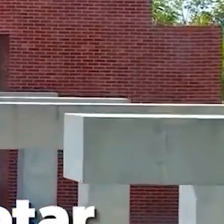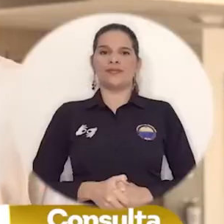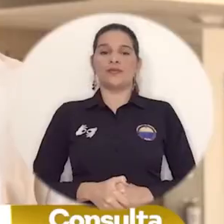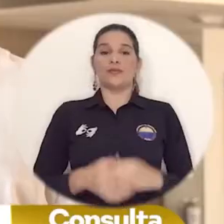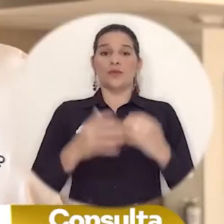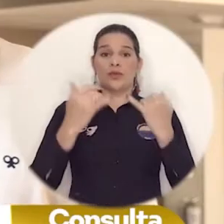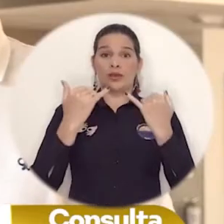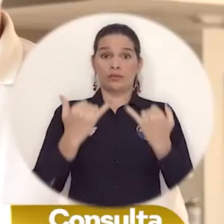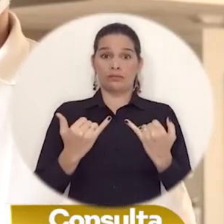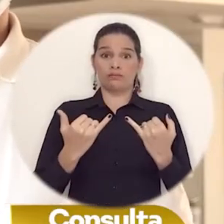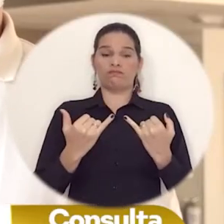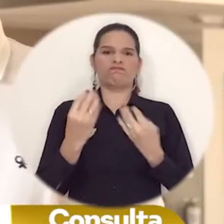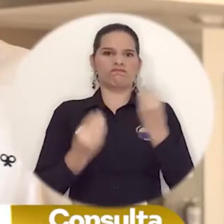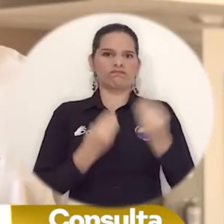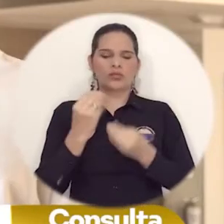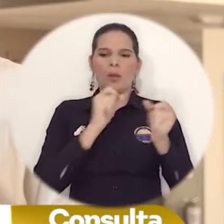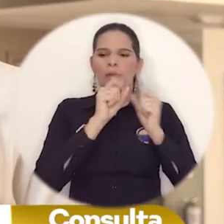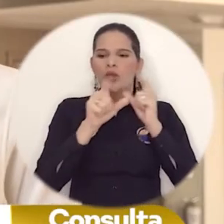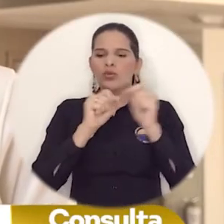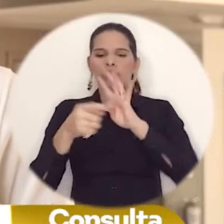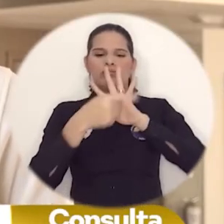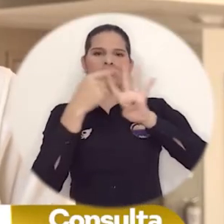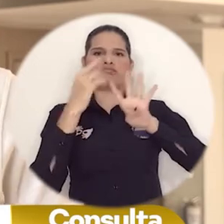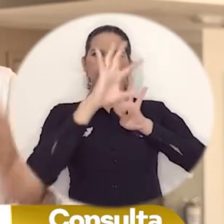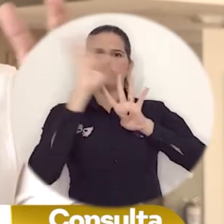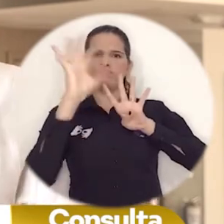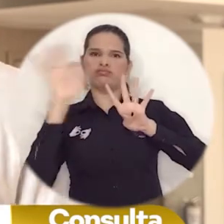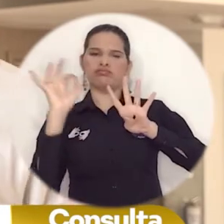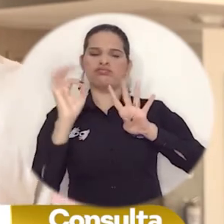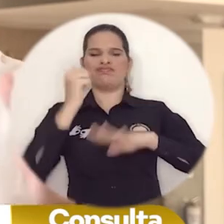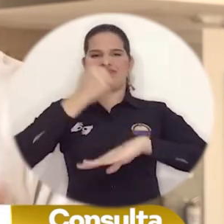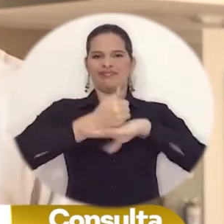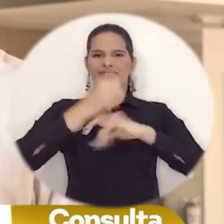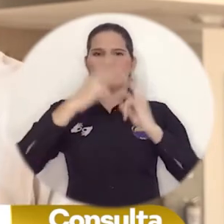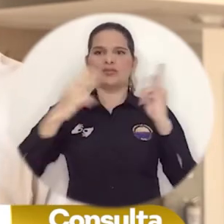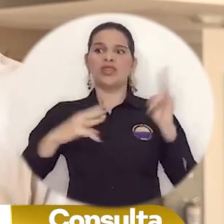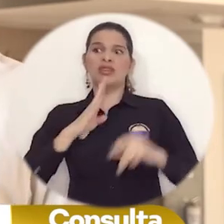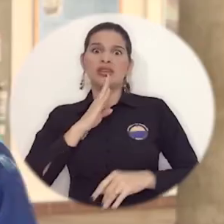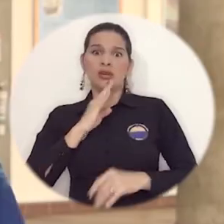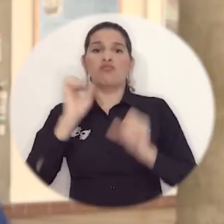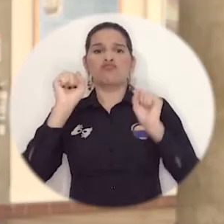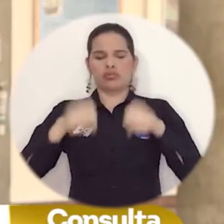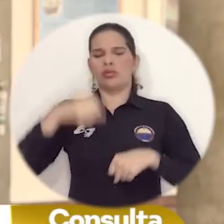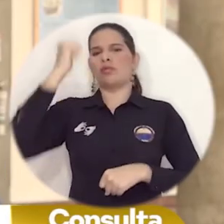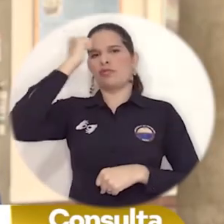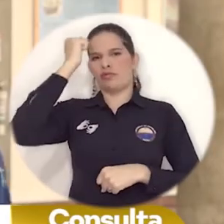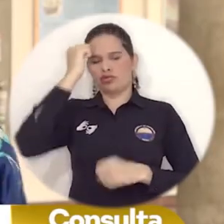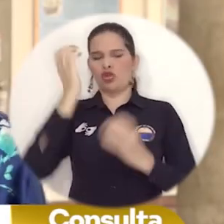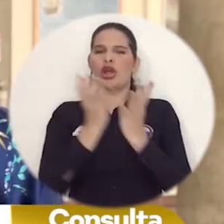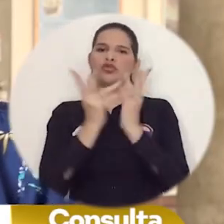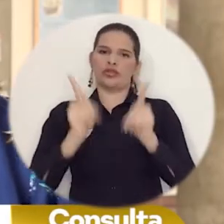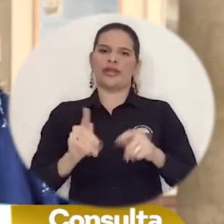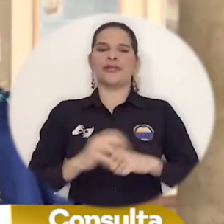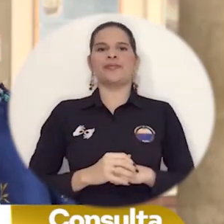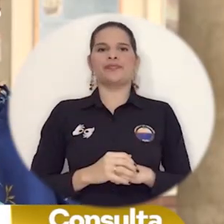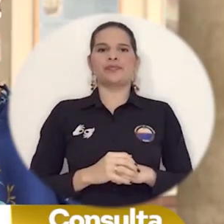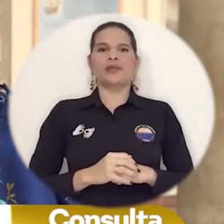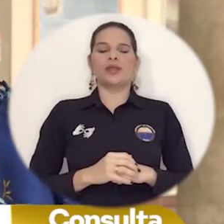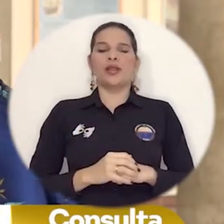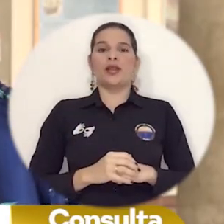En esta consulta están habilitados para votar docentes y estudiantes. En esta consulta existen